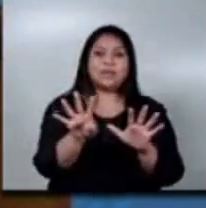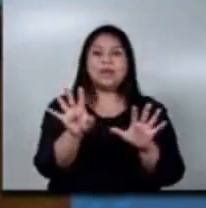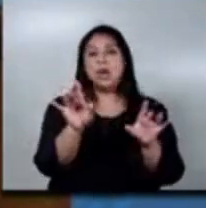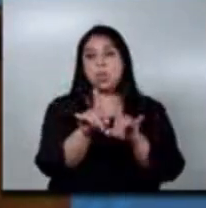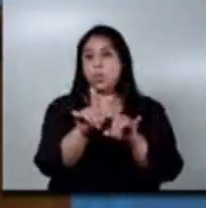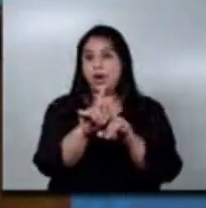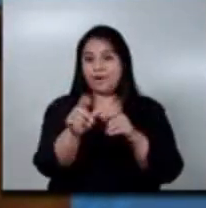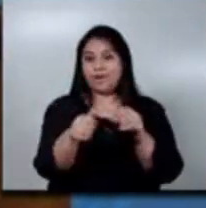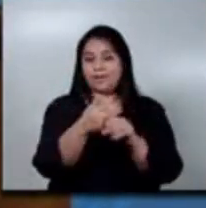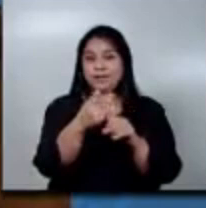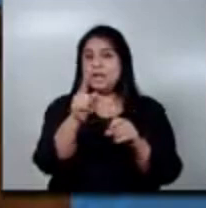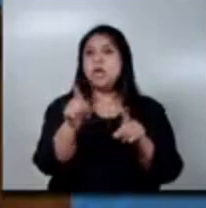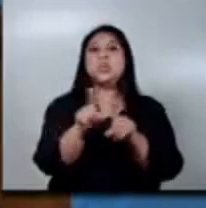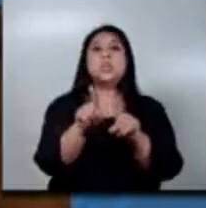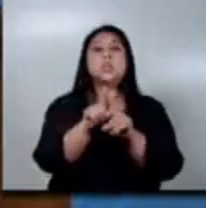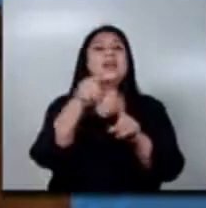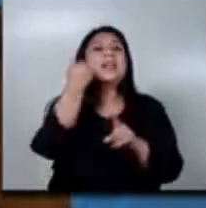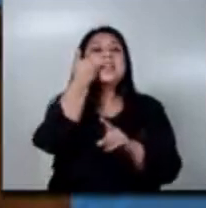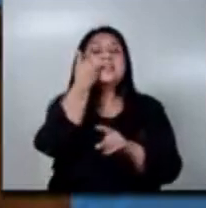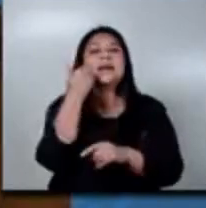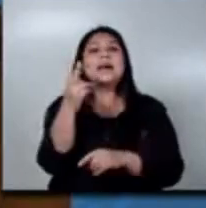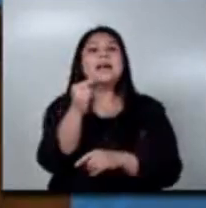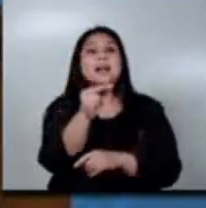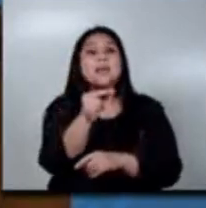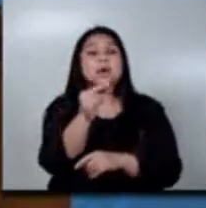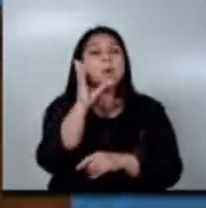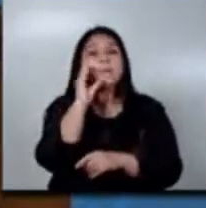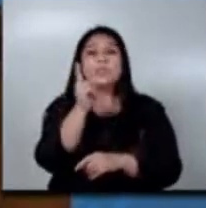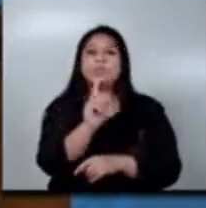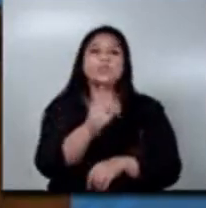enfermedades raras, justamente, por ser un día poco común.